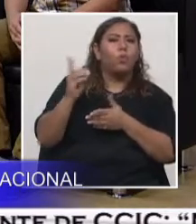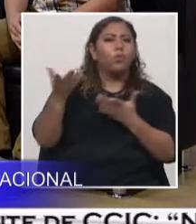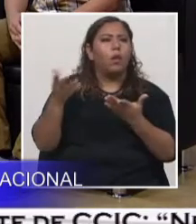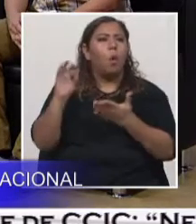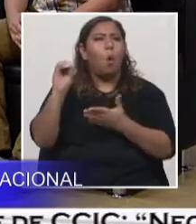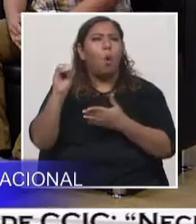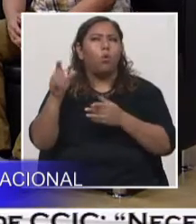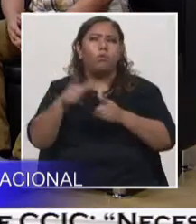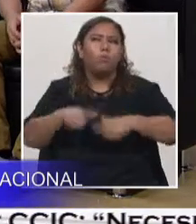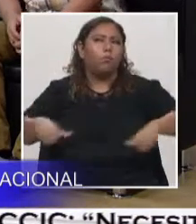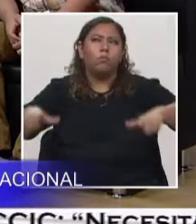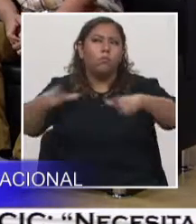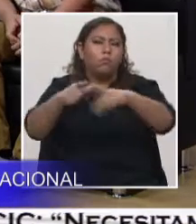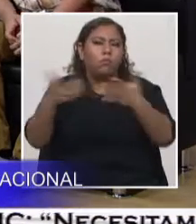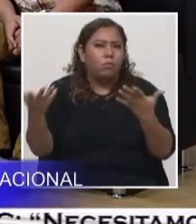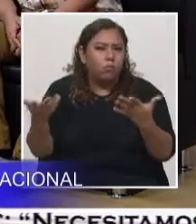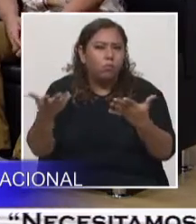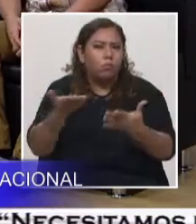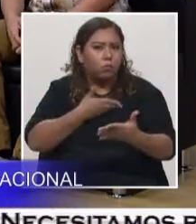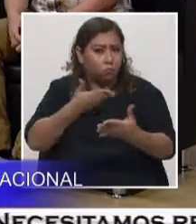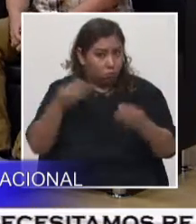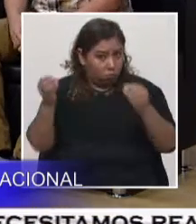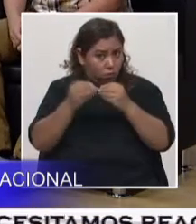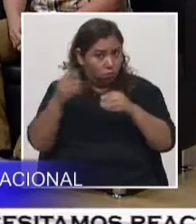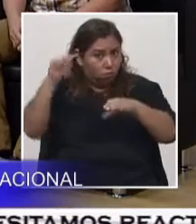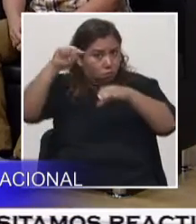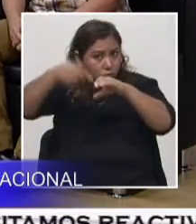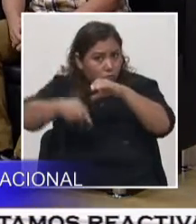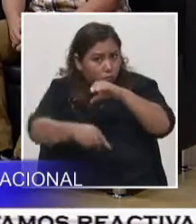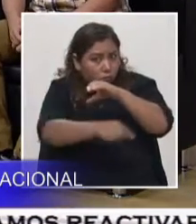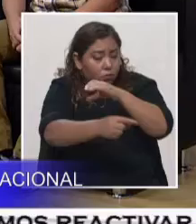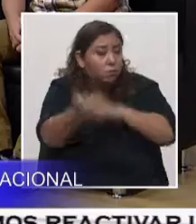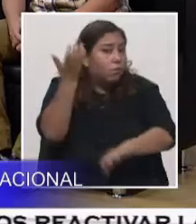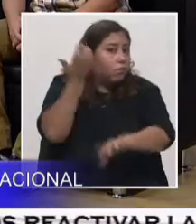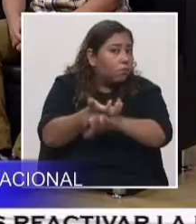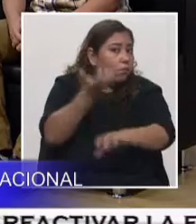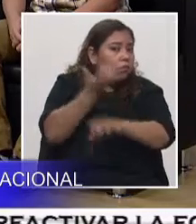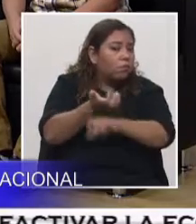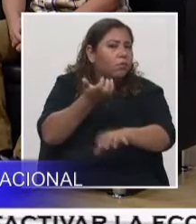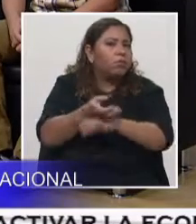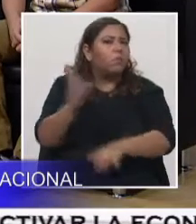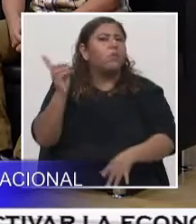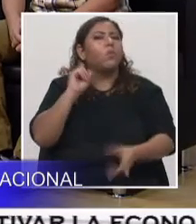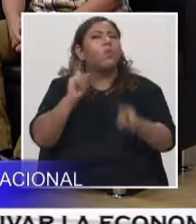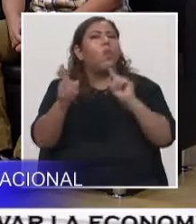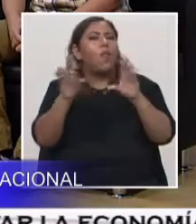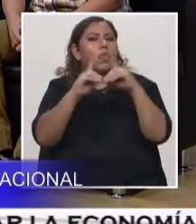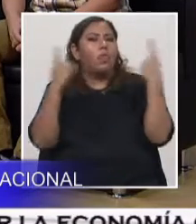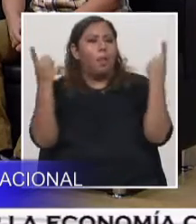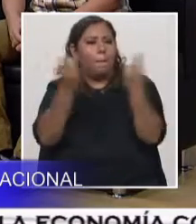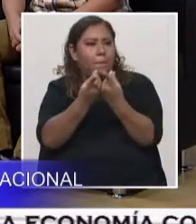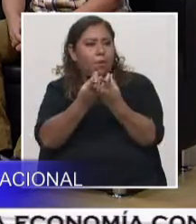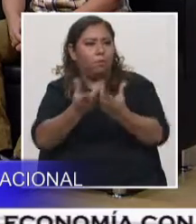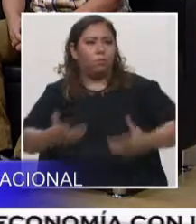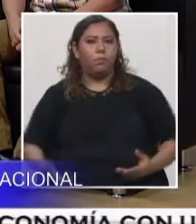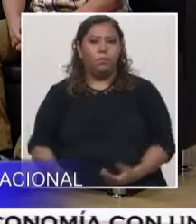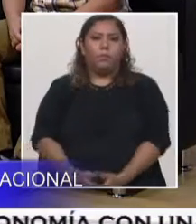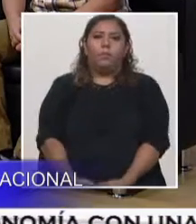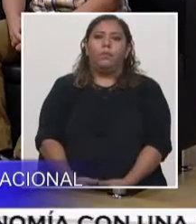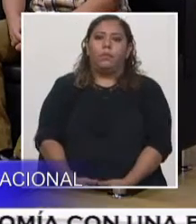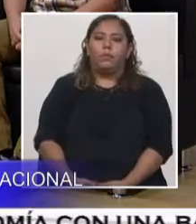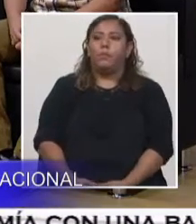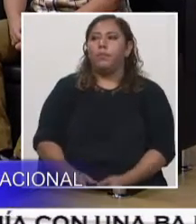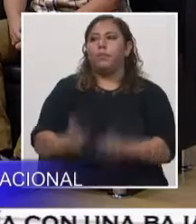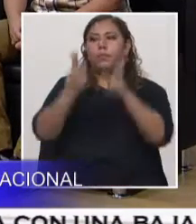ingeniero Eraso, es donde hay la mayor cantidad de minerales? Porque de repente las personas cuando hablamos de minería solo decimos de